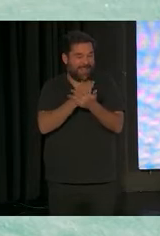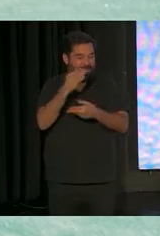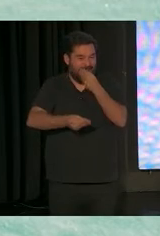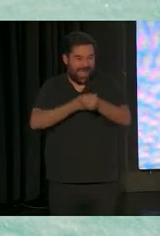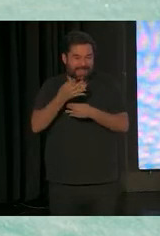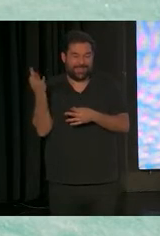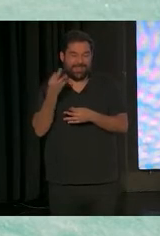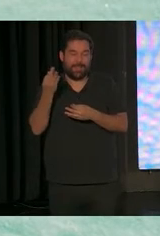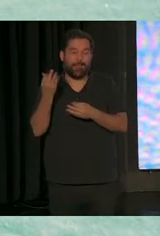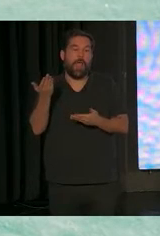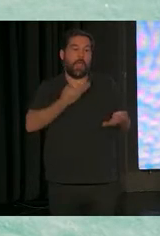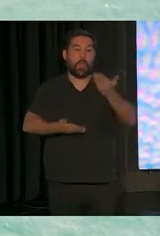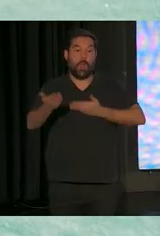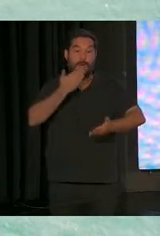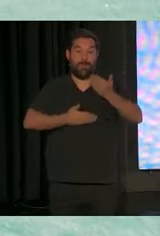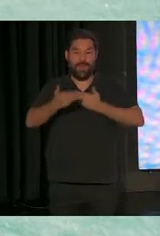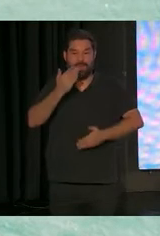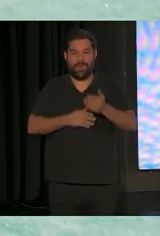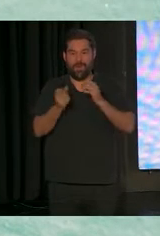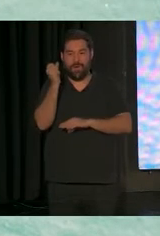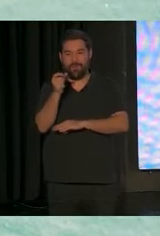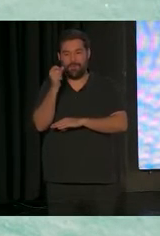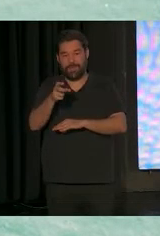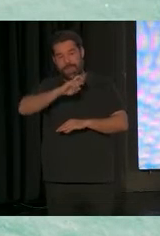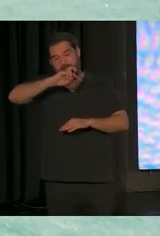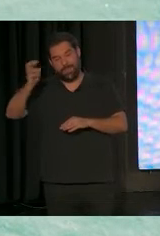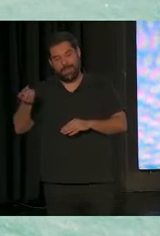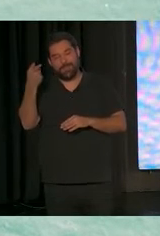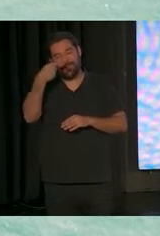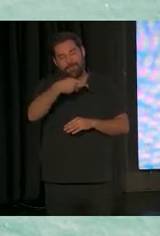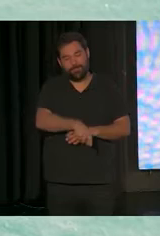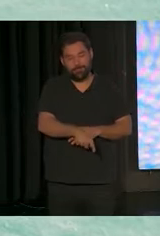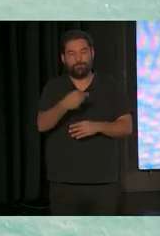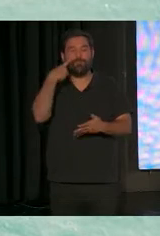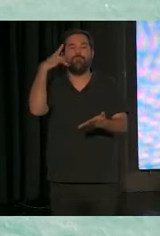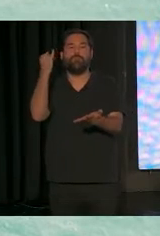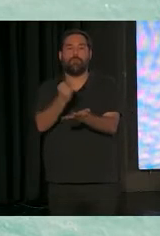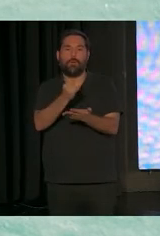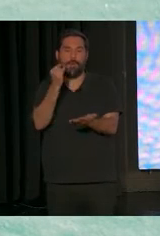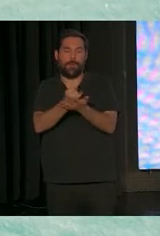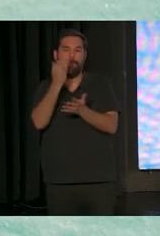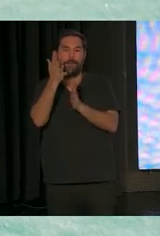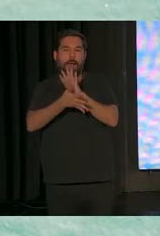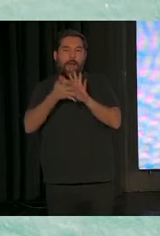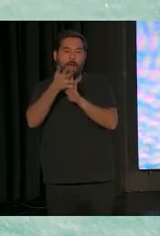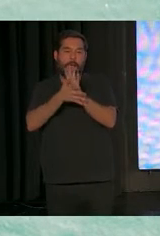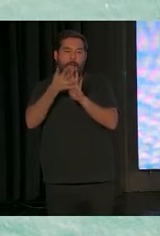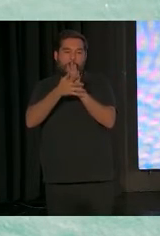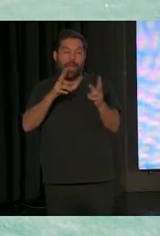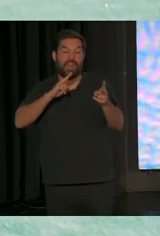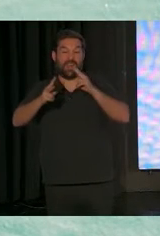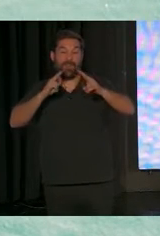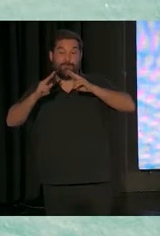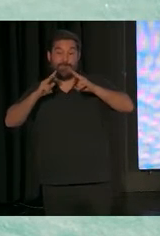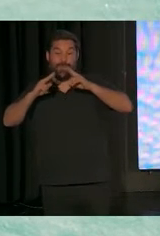colaboración, las rutinas, ellos también hablan de la demostración, el feedback, lo importante que